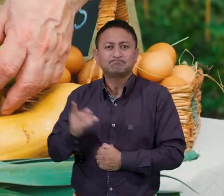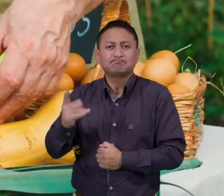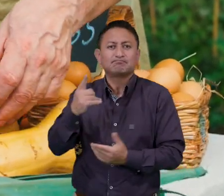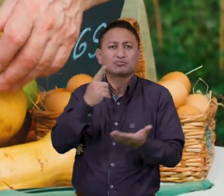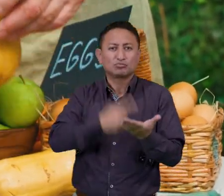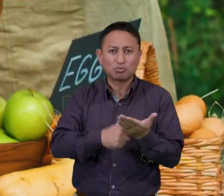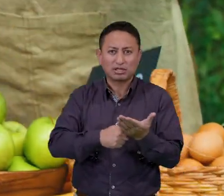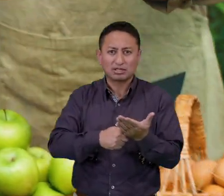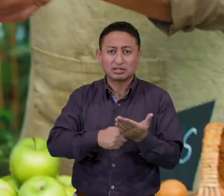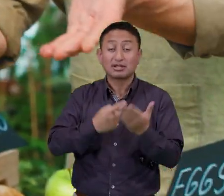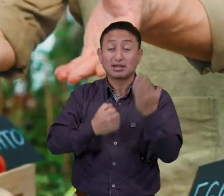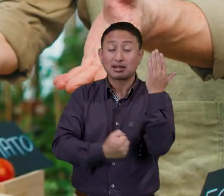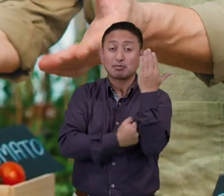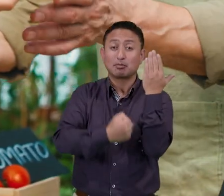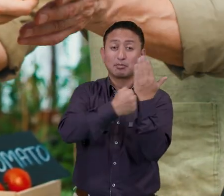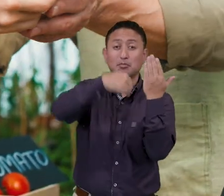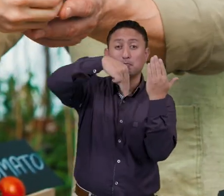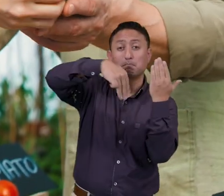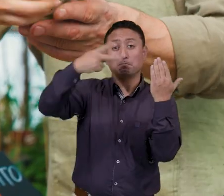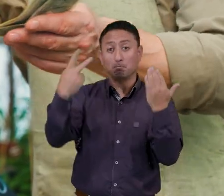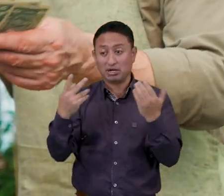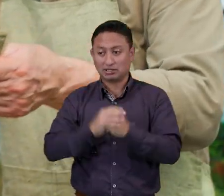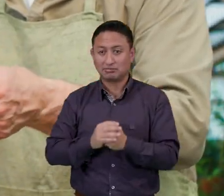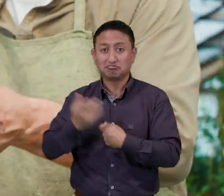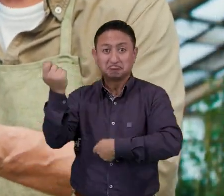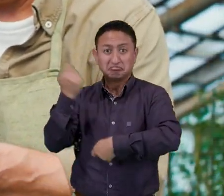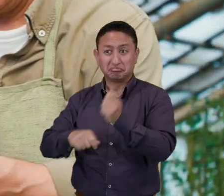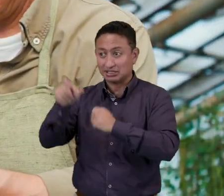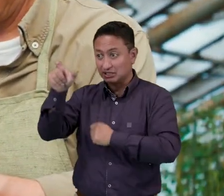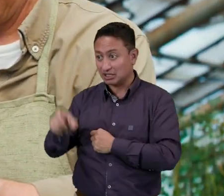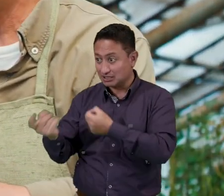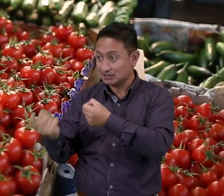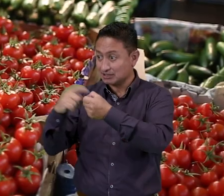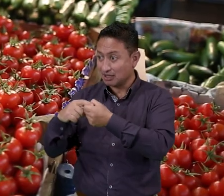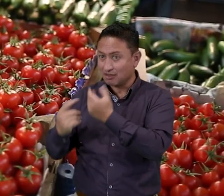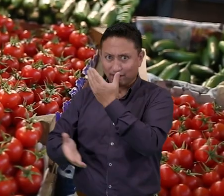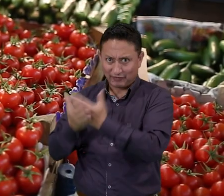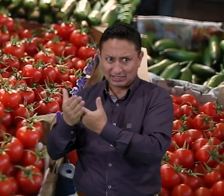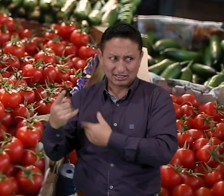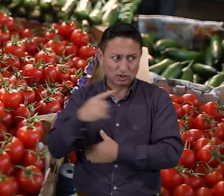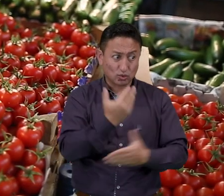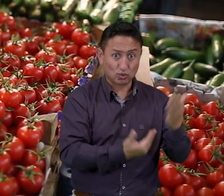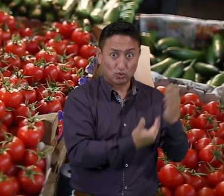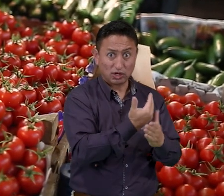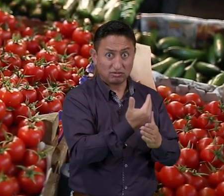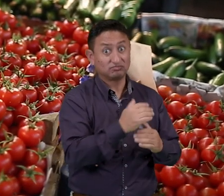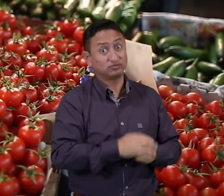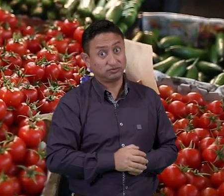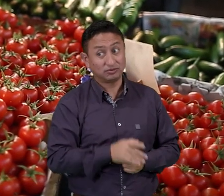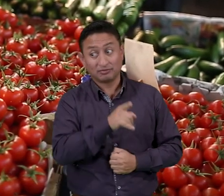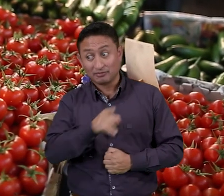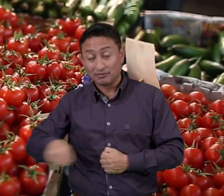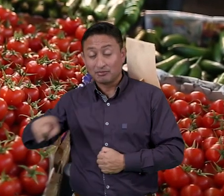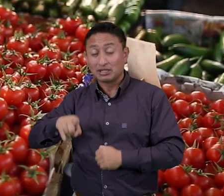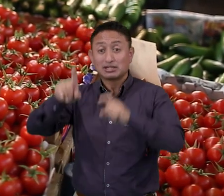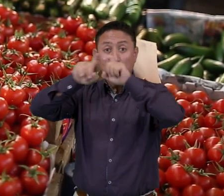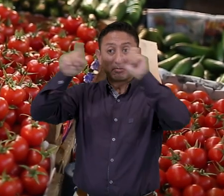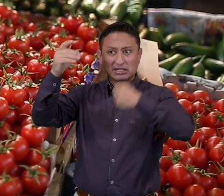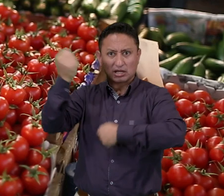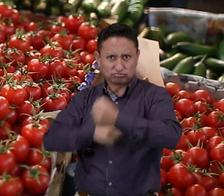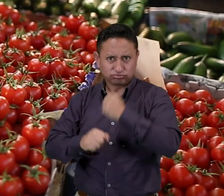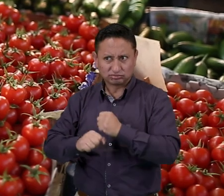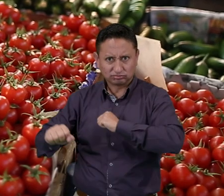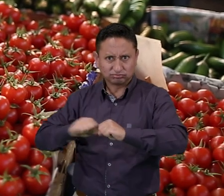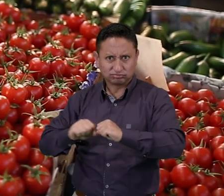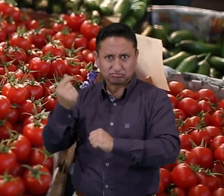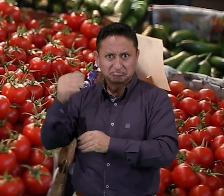estudios de marketing, es más probable venderle a un cliente activo que a uno nuevo. Eso también significa un ahorro para la empresa en cuanto al esfuerzo